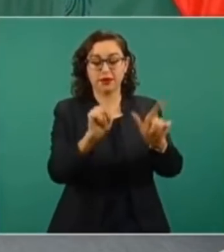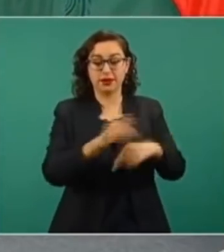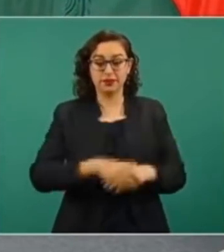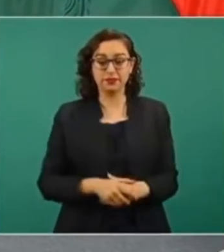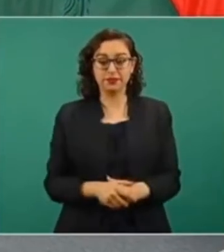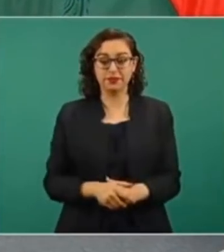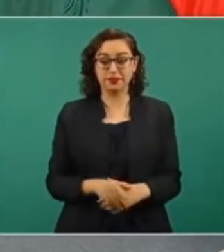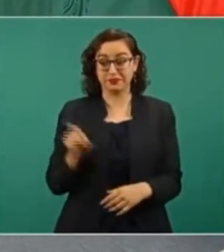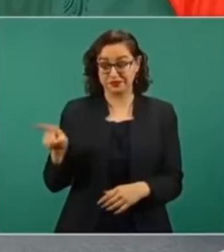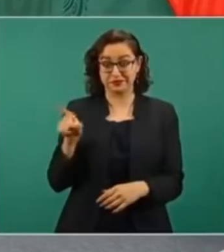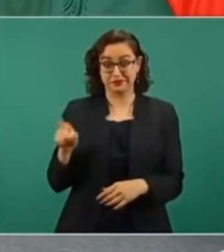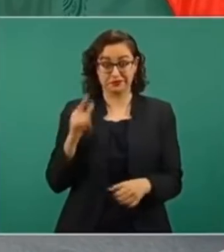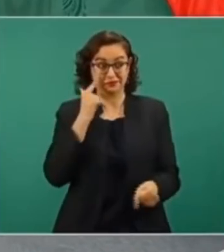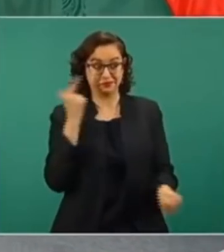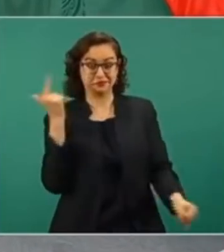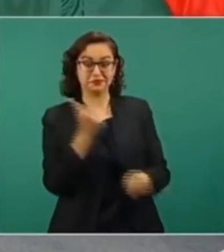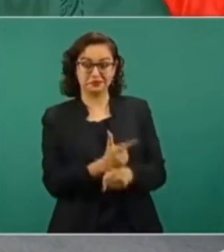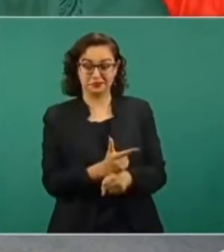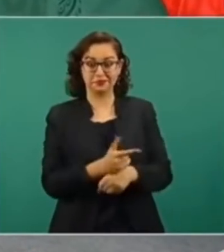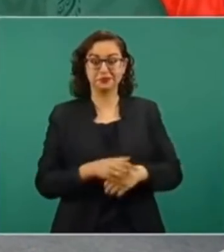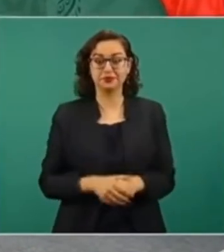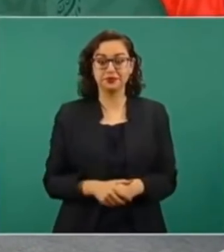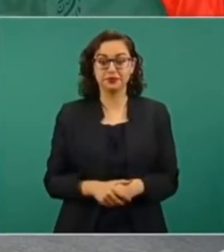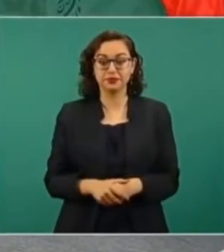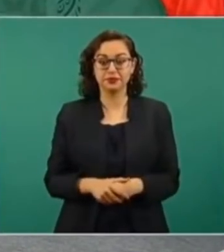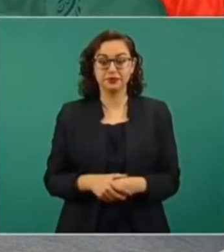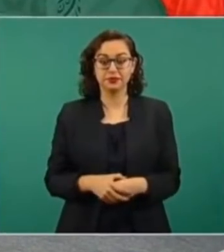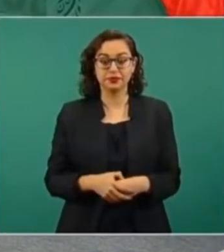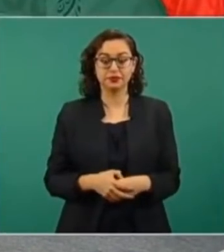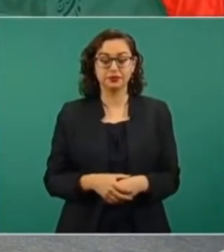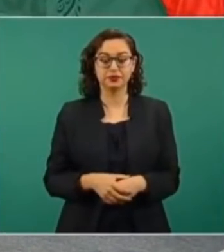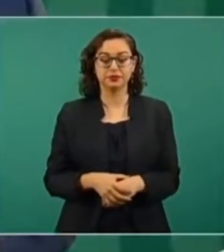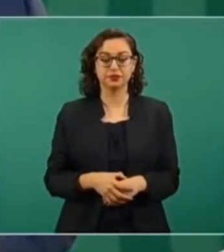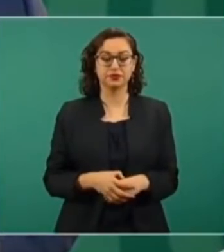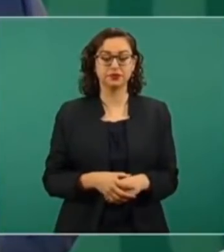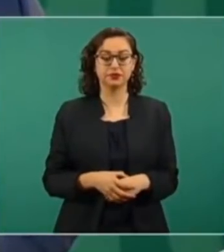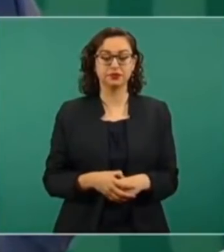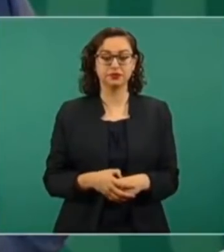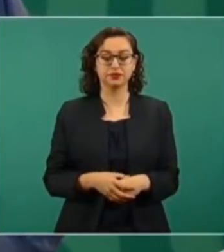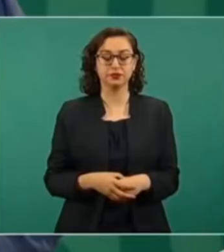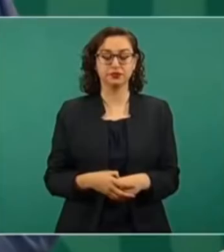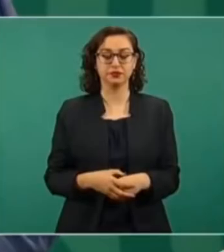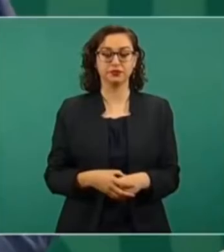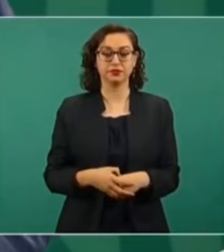yo llevo, bueno, nosotros como dos años